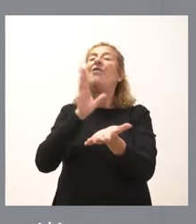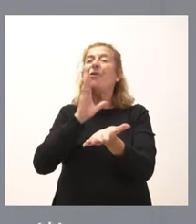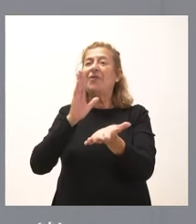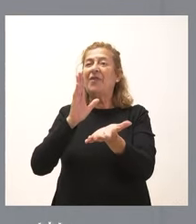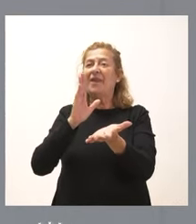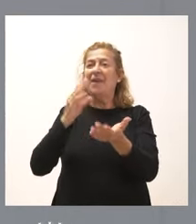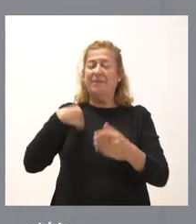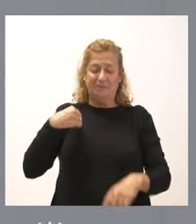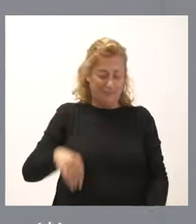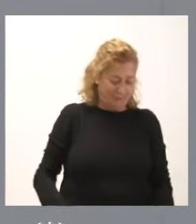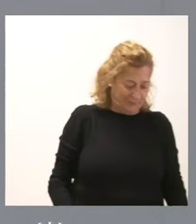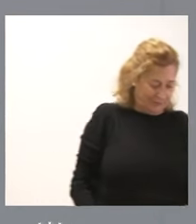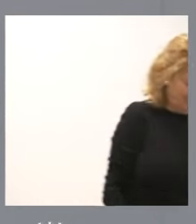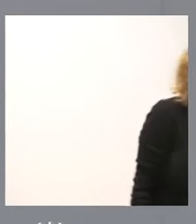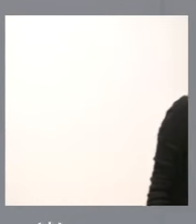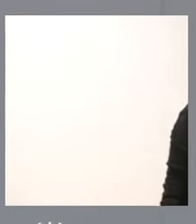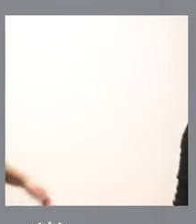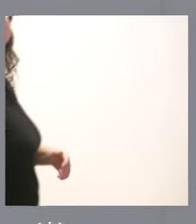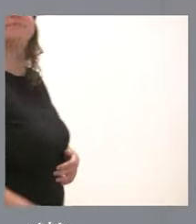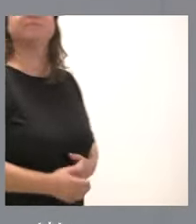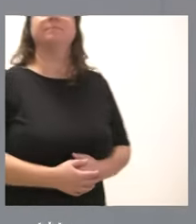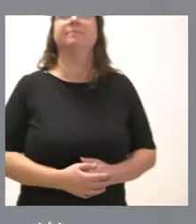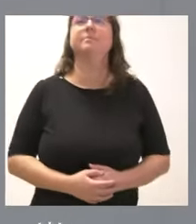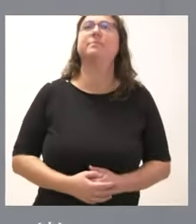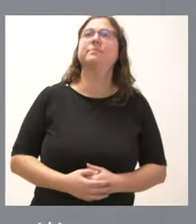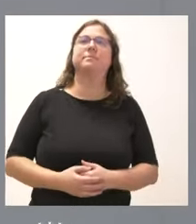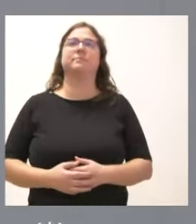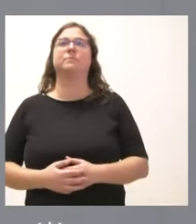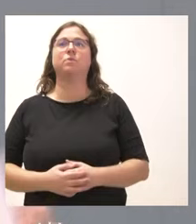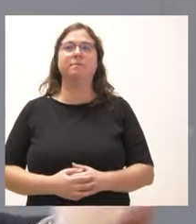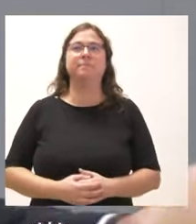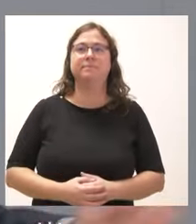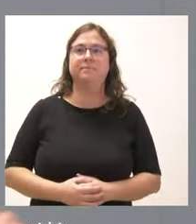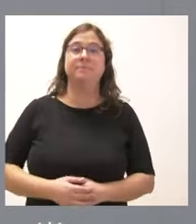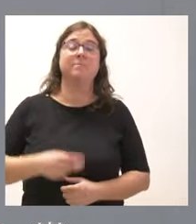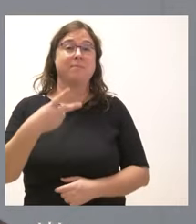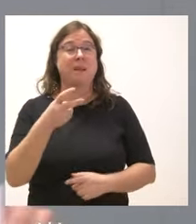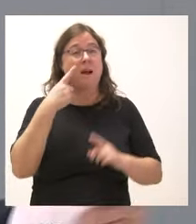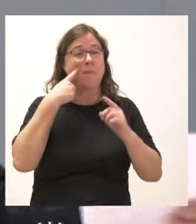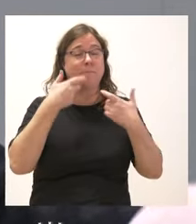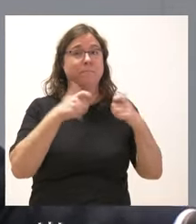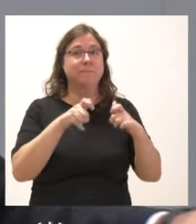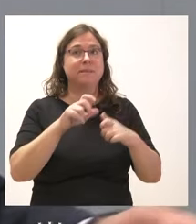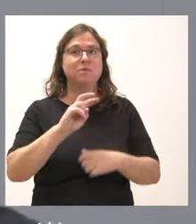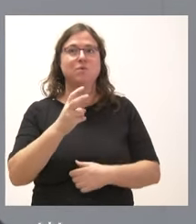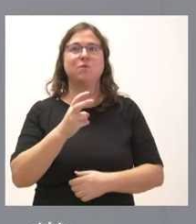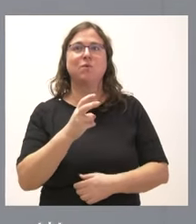Páramo. 700, perdón, un conjunto de actuaciones de